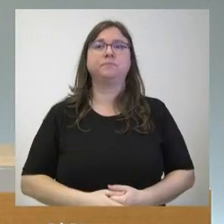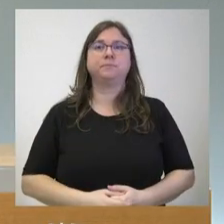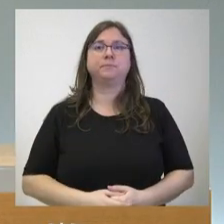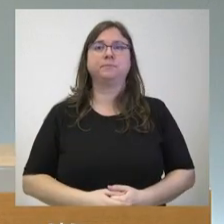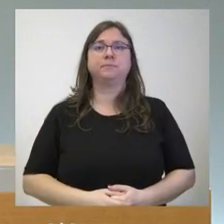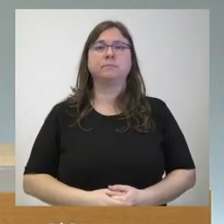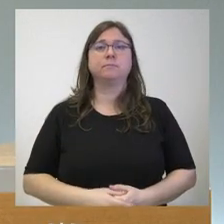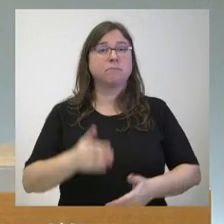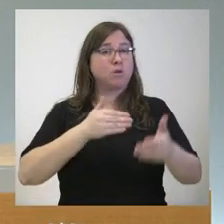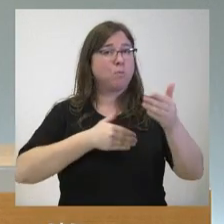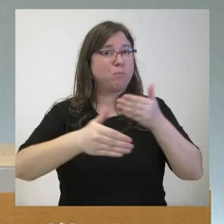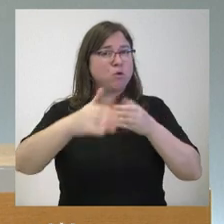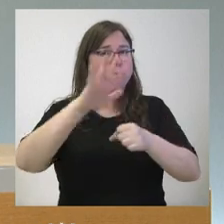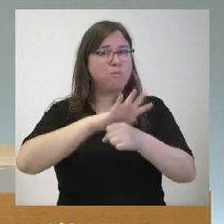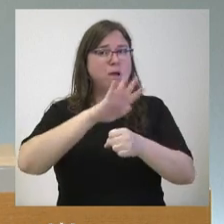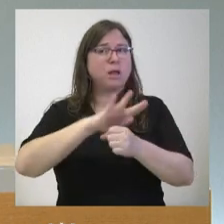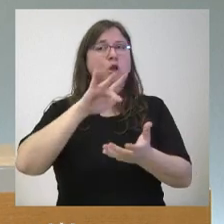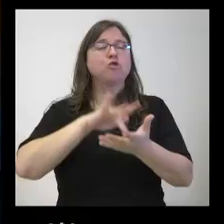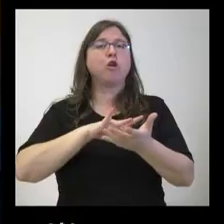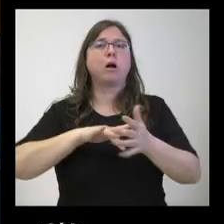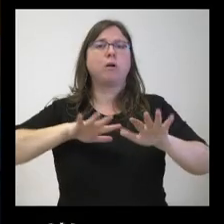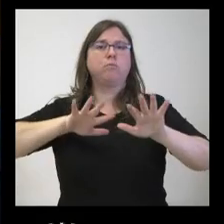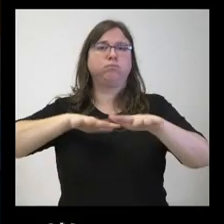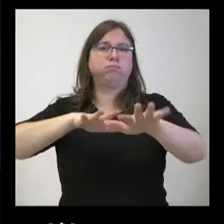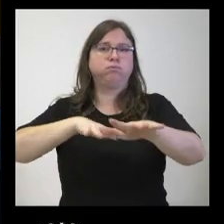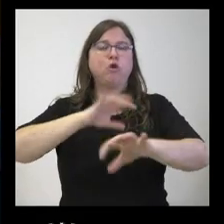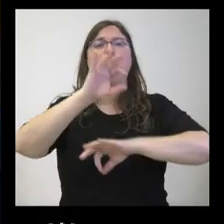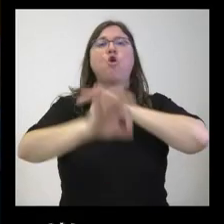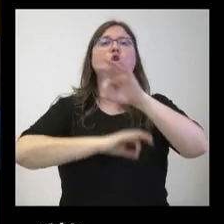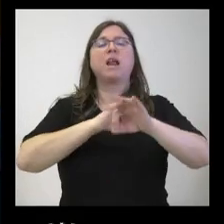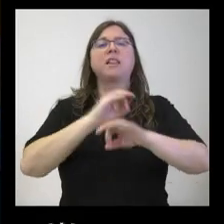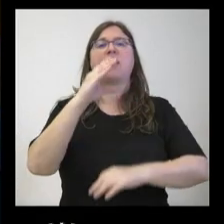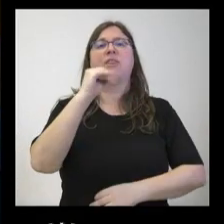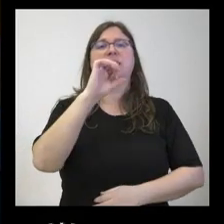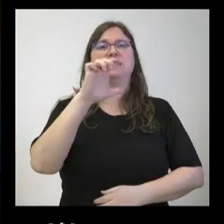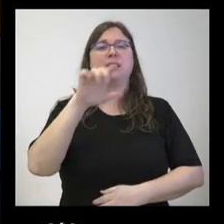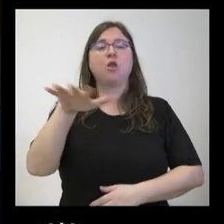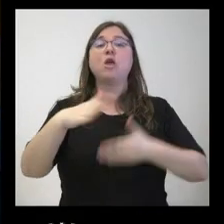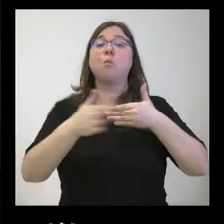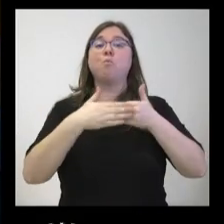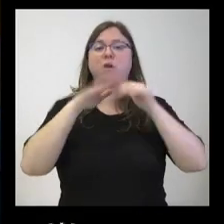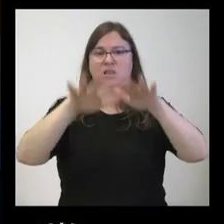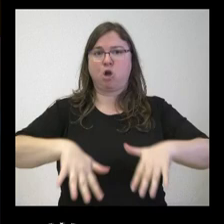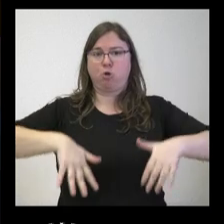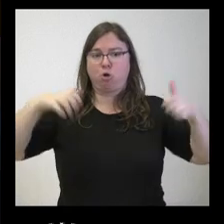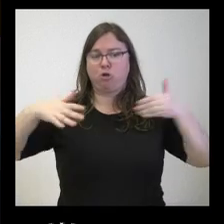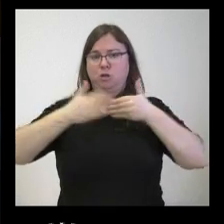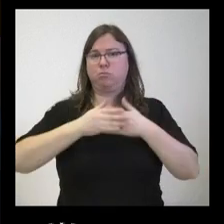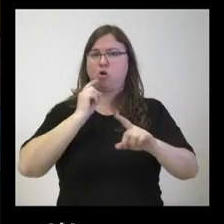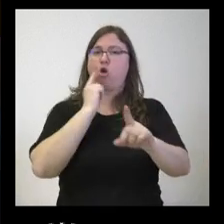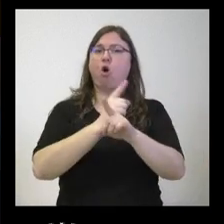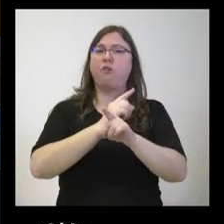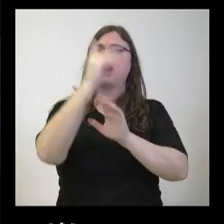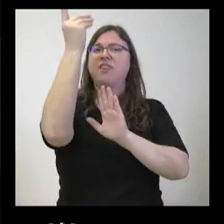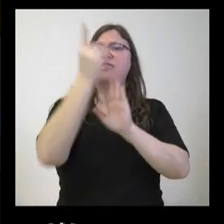El próximo martes hay una movilización que ha convocado a CESIF a las puertas de las Cortes en contra del decreto